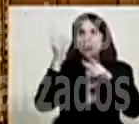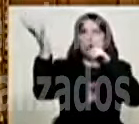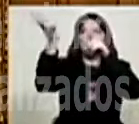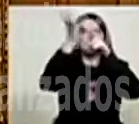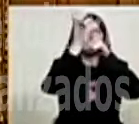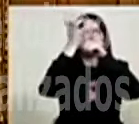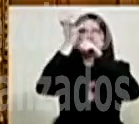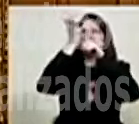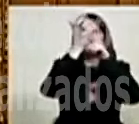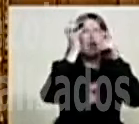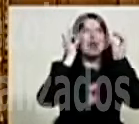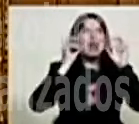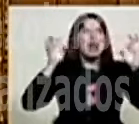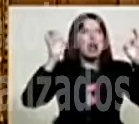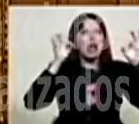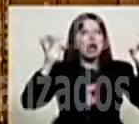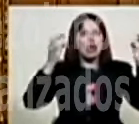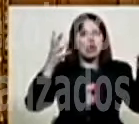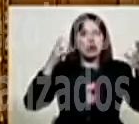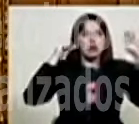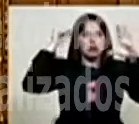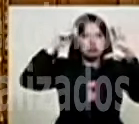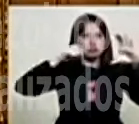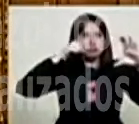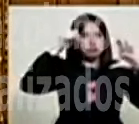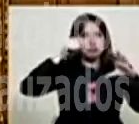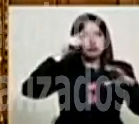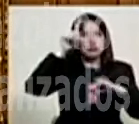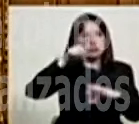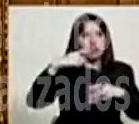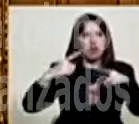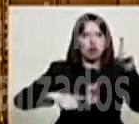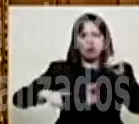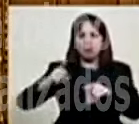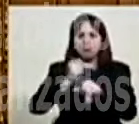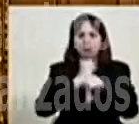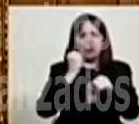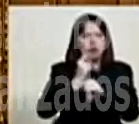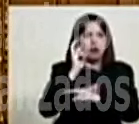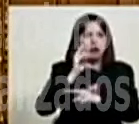que utilizan algunos cineastas que a veces nos acompañan para hacer algunos trabajos.